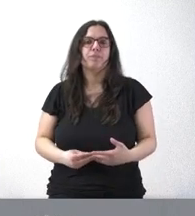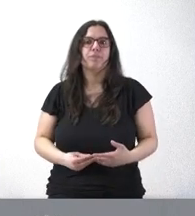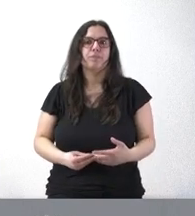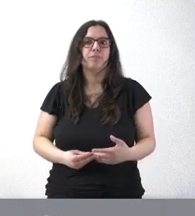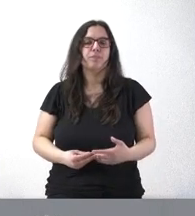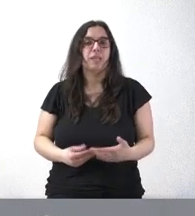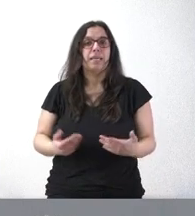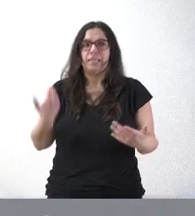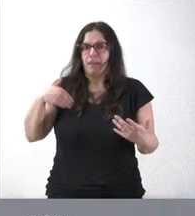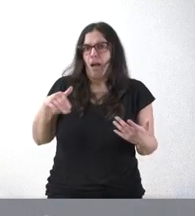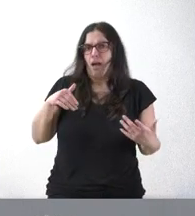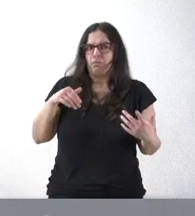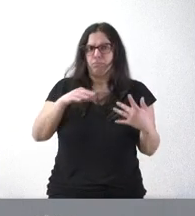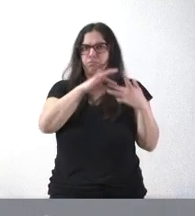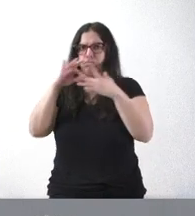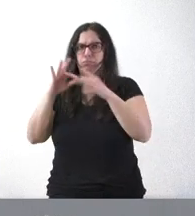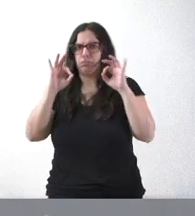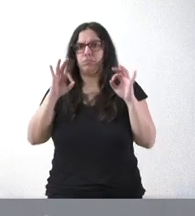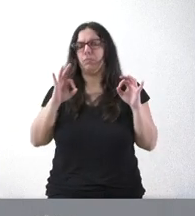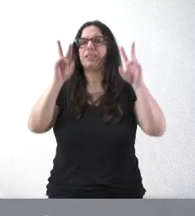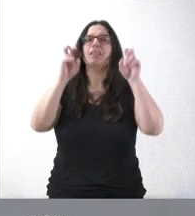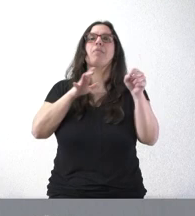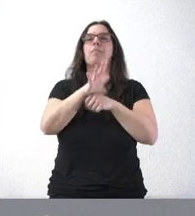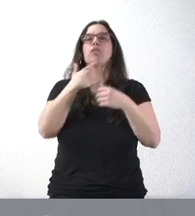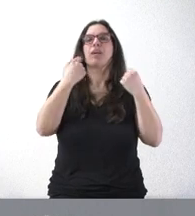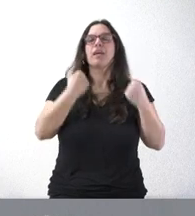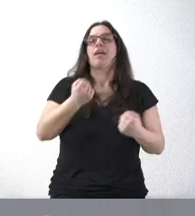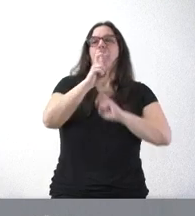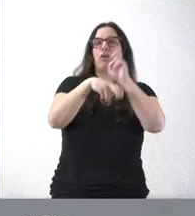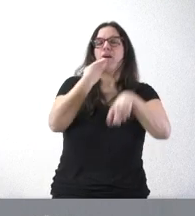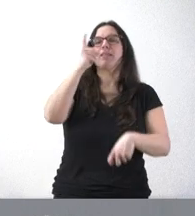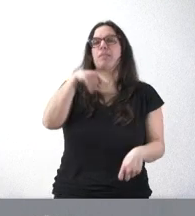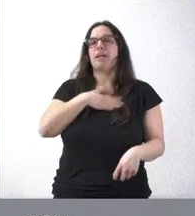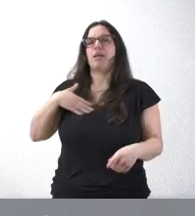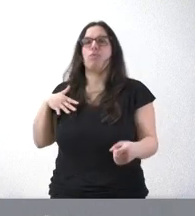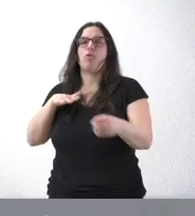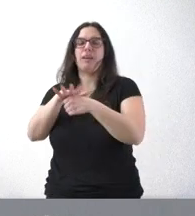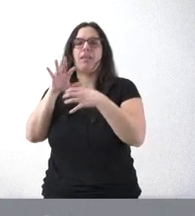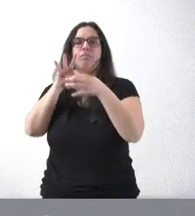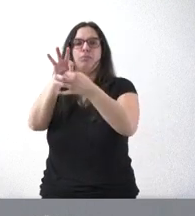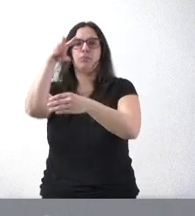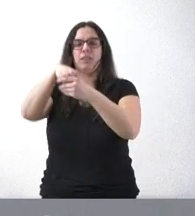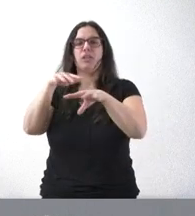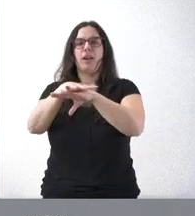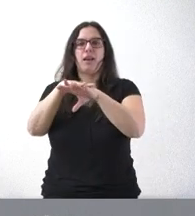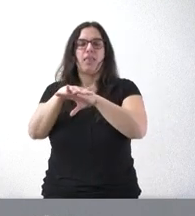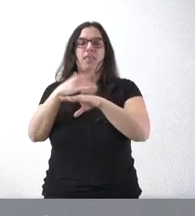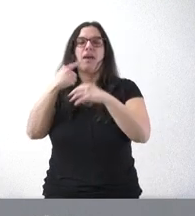Ya lo somos, ya lo somos en el ámbito de las energías renovables, lo queremos ser también en el ámbito de estas conexiones a las redes de biomasa.